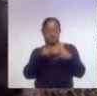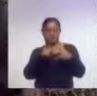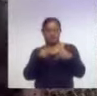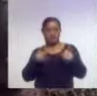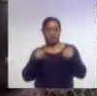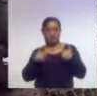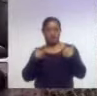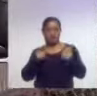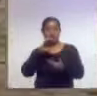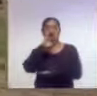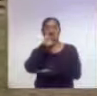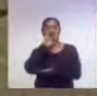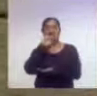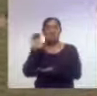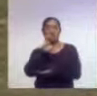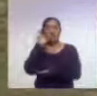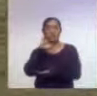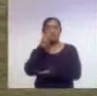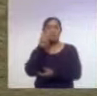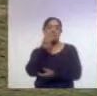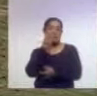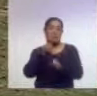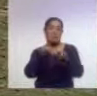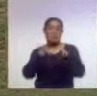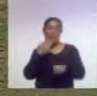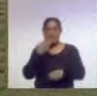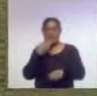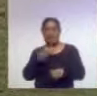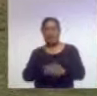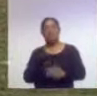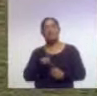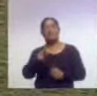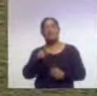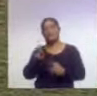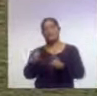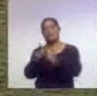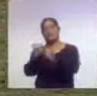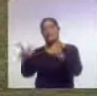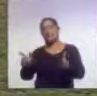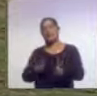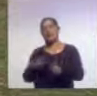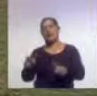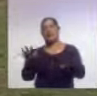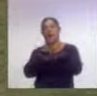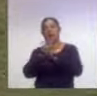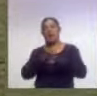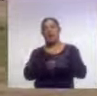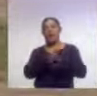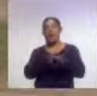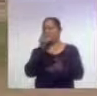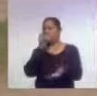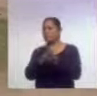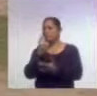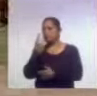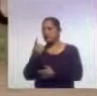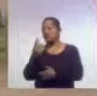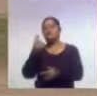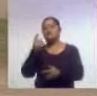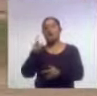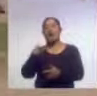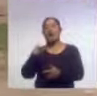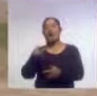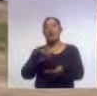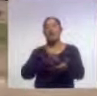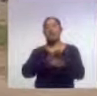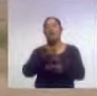-23, que tiene un buen equipo. Para esta ocasión, la Liguilla tiene como cambio principal que los partidos se realicen a un solo juego, eliminación directa